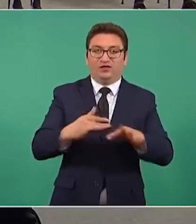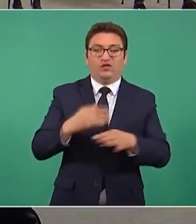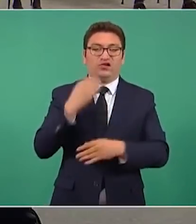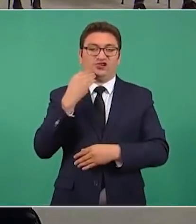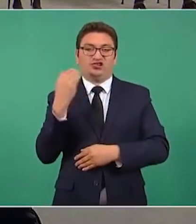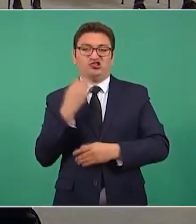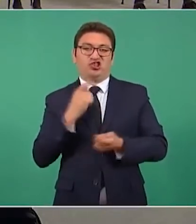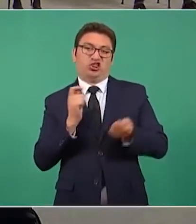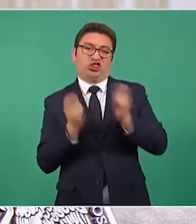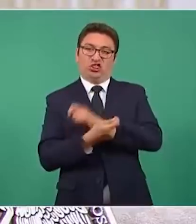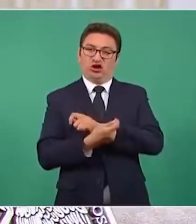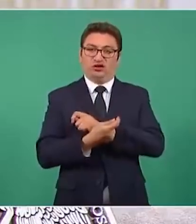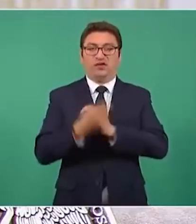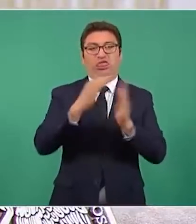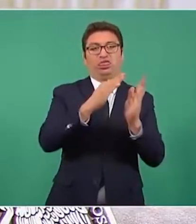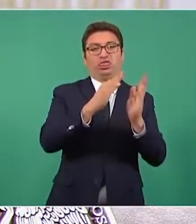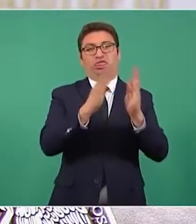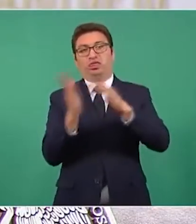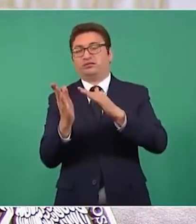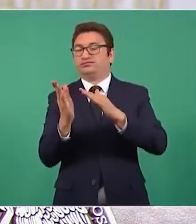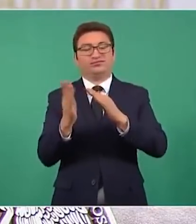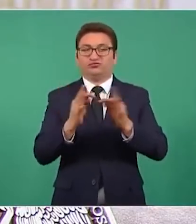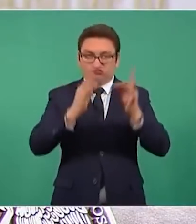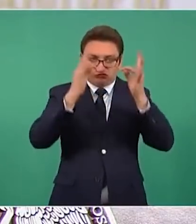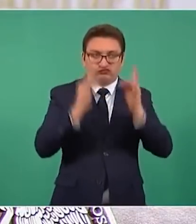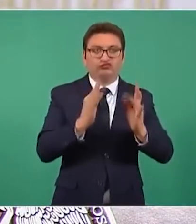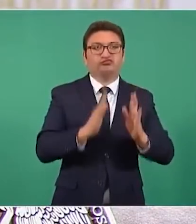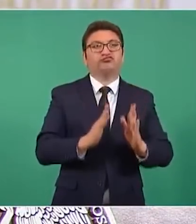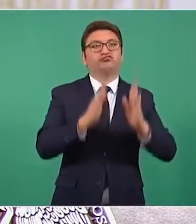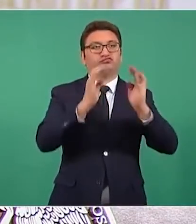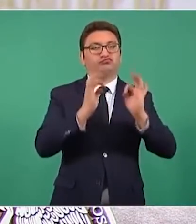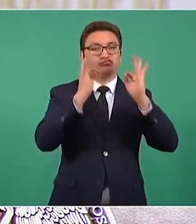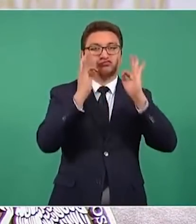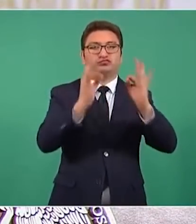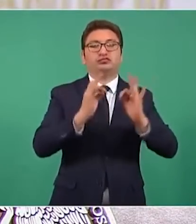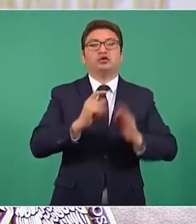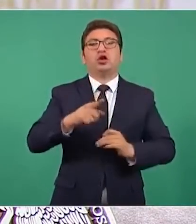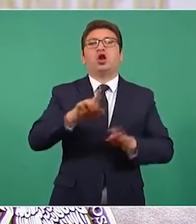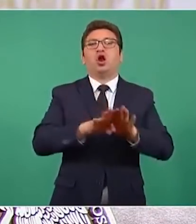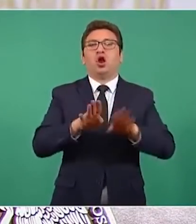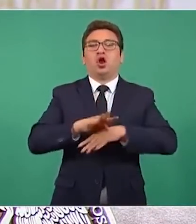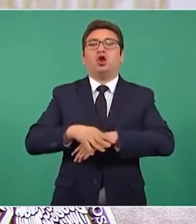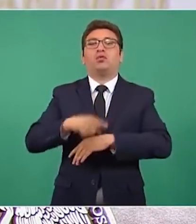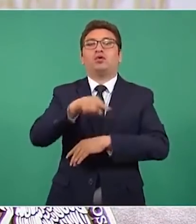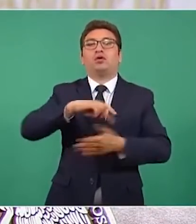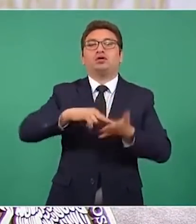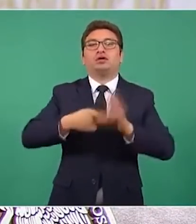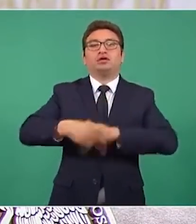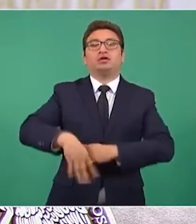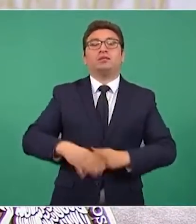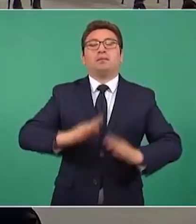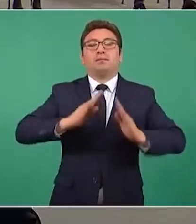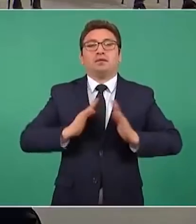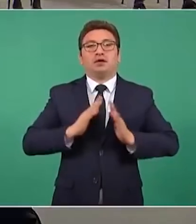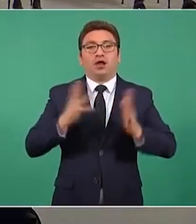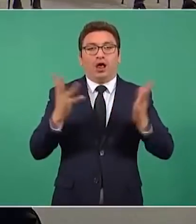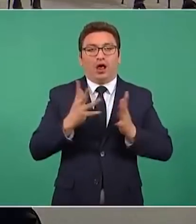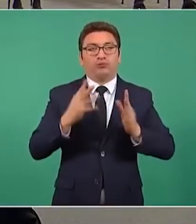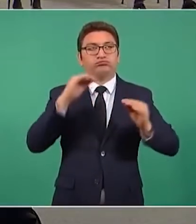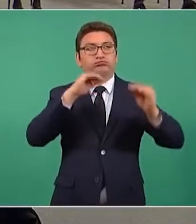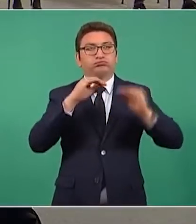chueca sobre una torre bien hecha, orgullo de ingenieros militares, que la diseñaron y construyeron.